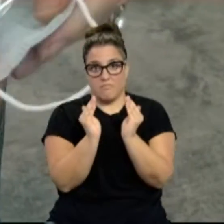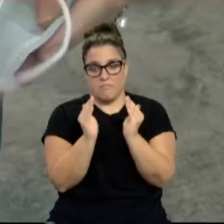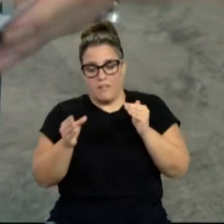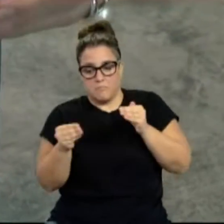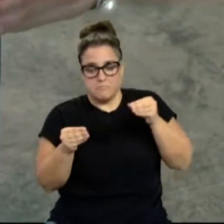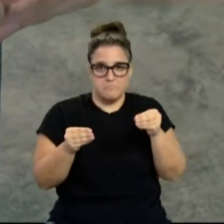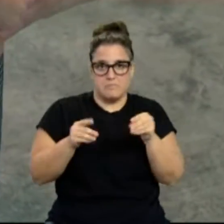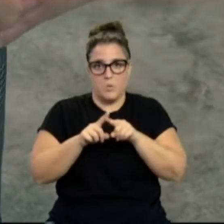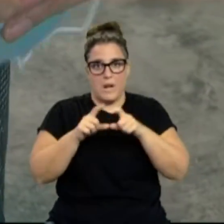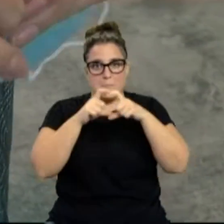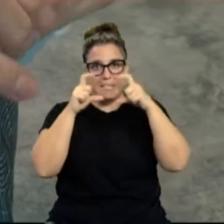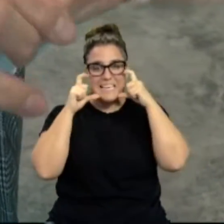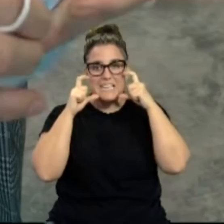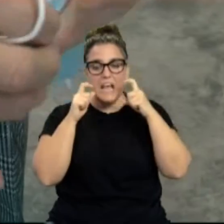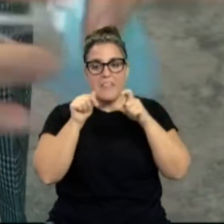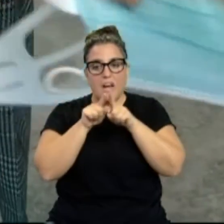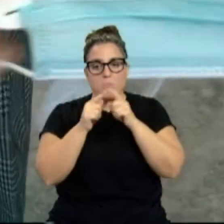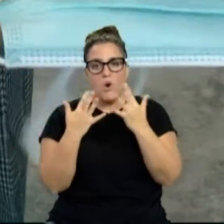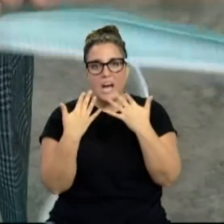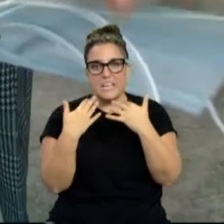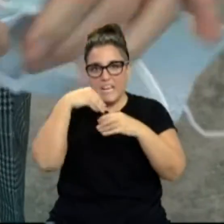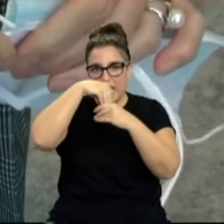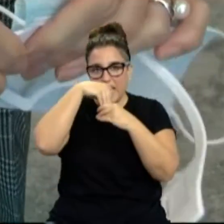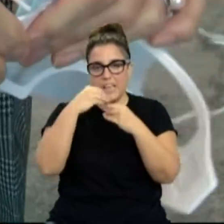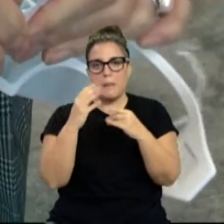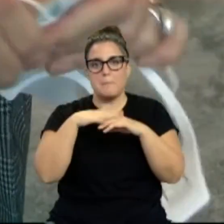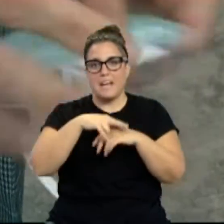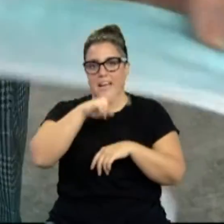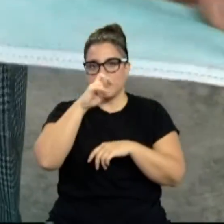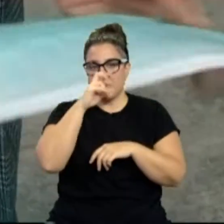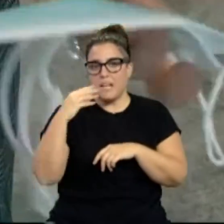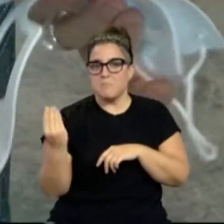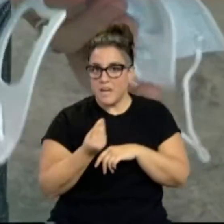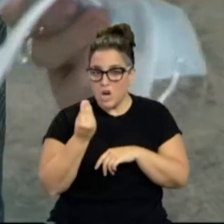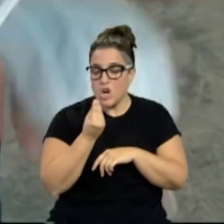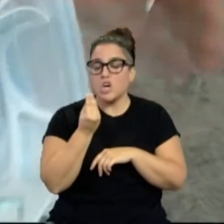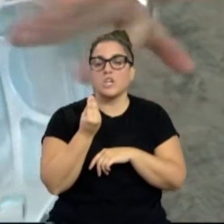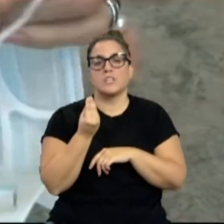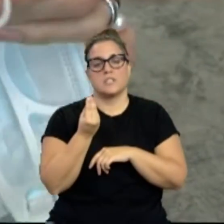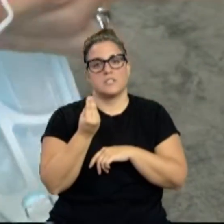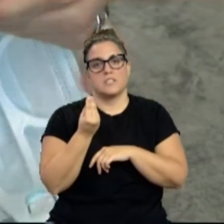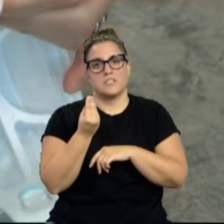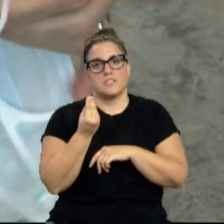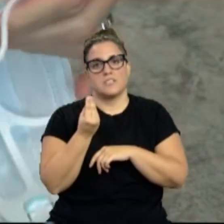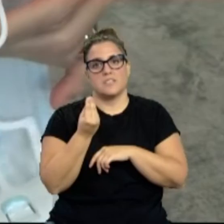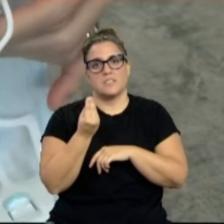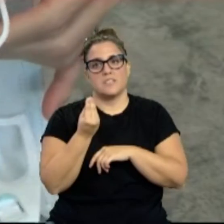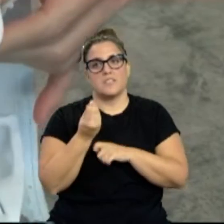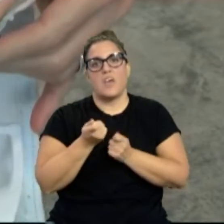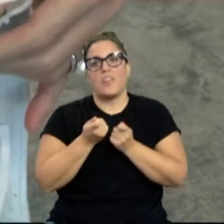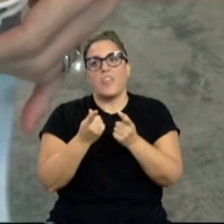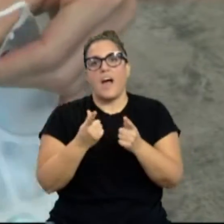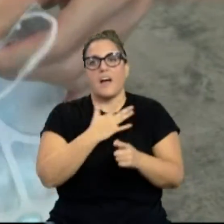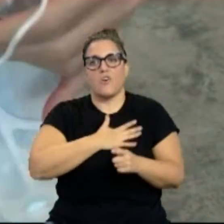generando una cámara de aire que nos permite respirar mejor y da un mayor